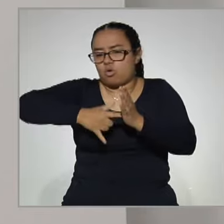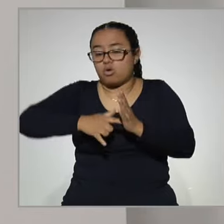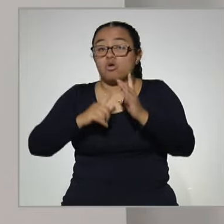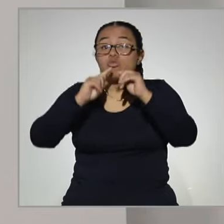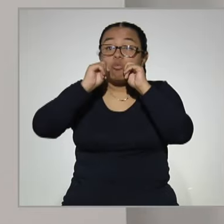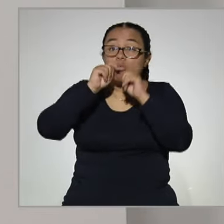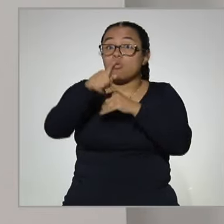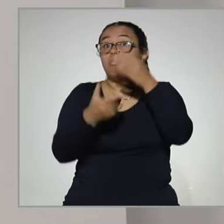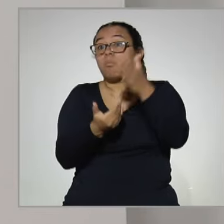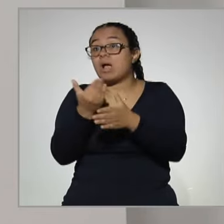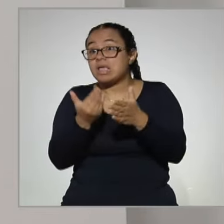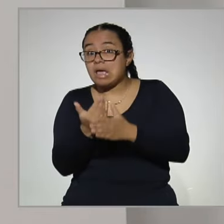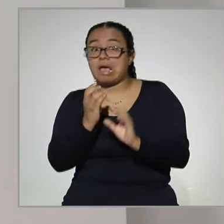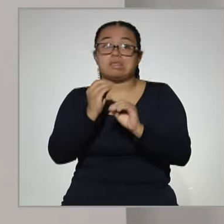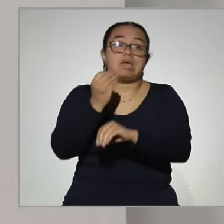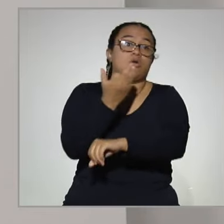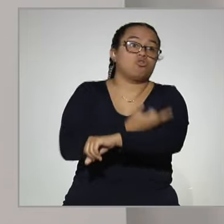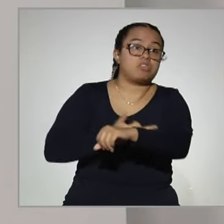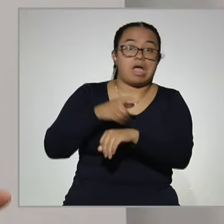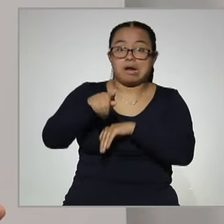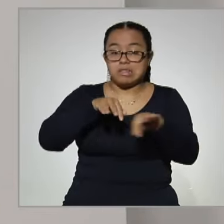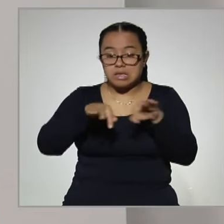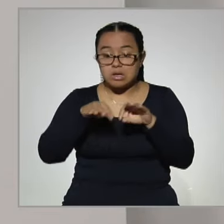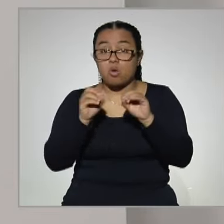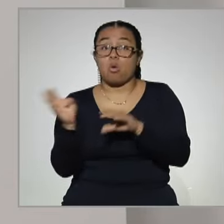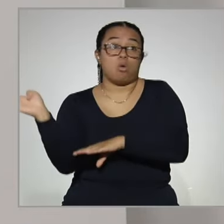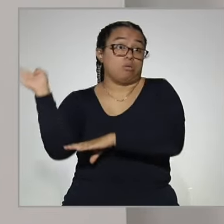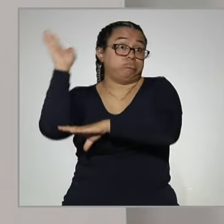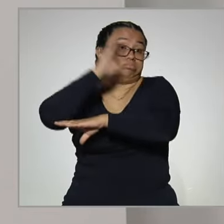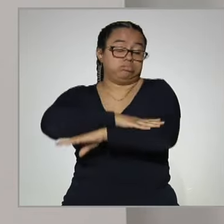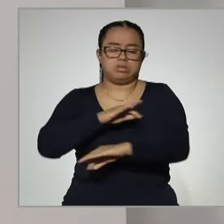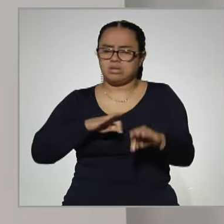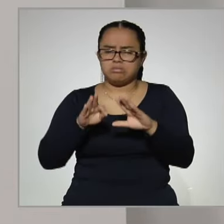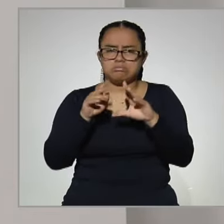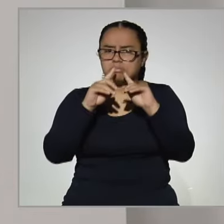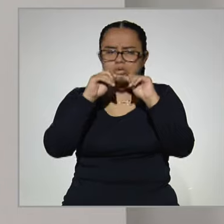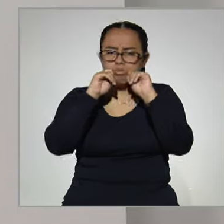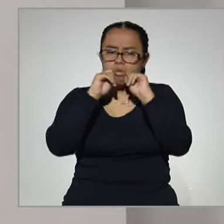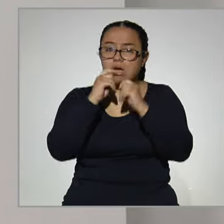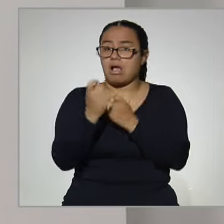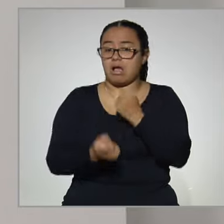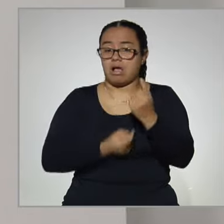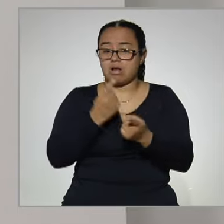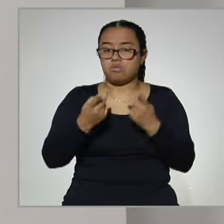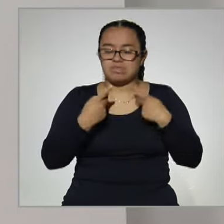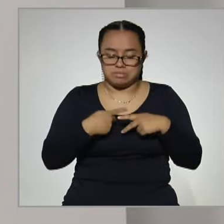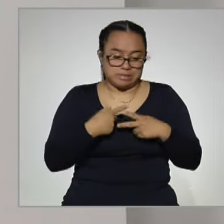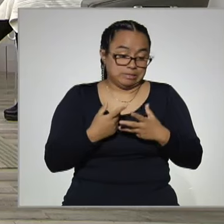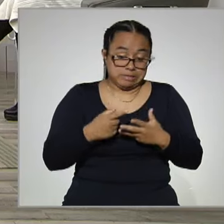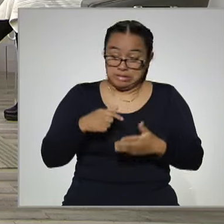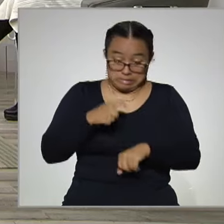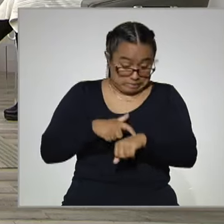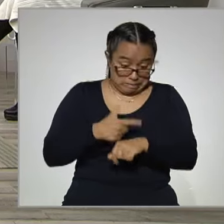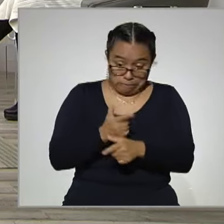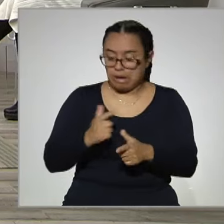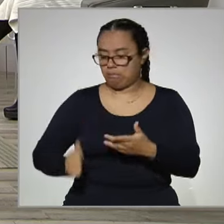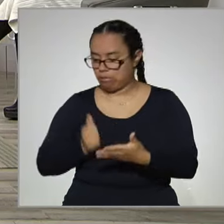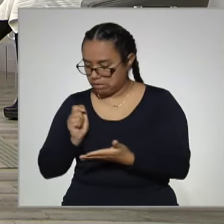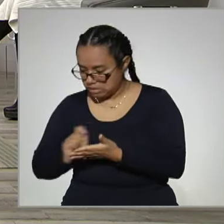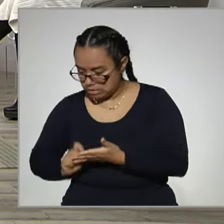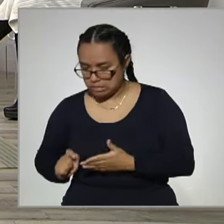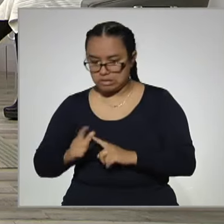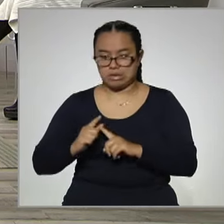si trabajan en la mañana, si trabajan en la tarde o todo el día, hay quien lo hace en donde puede, ¿no? ¿Y cuál es la diferencia,